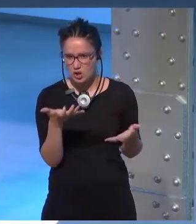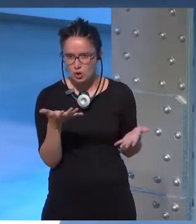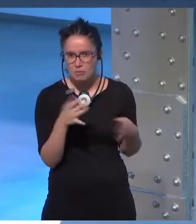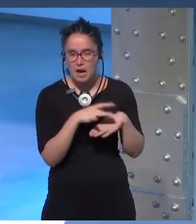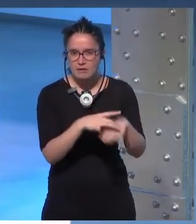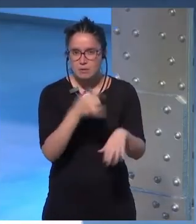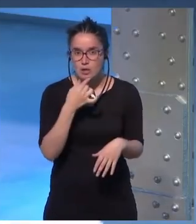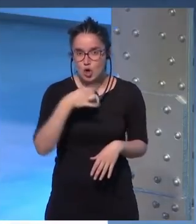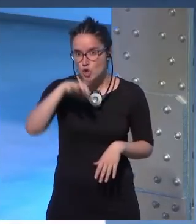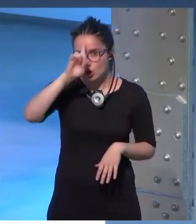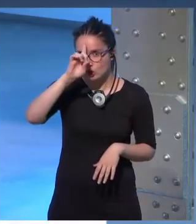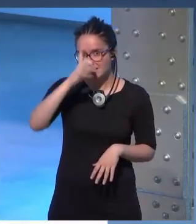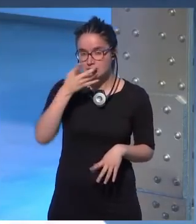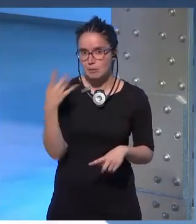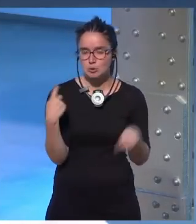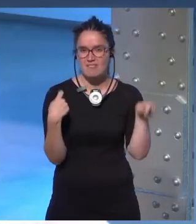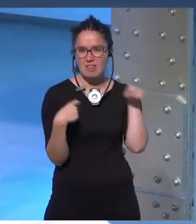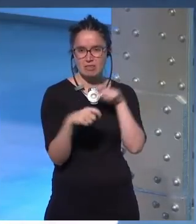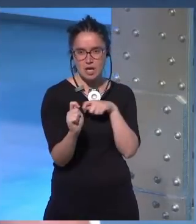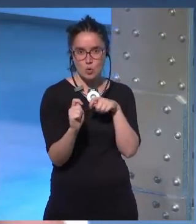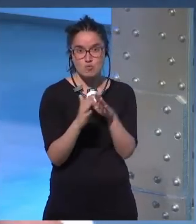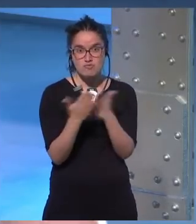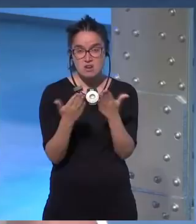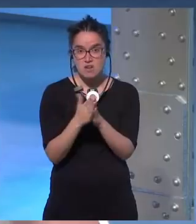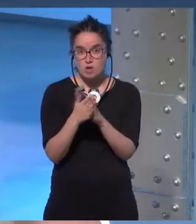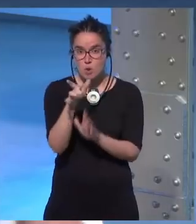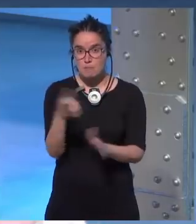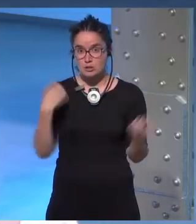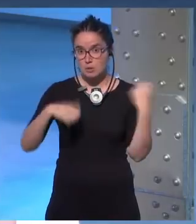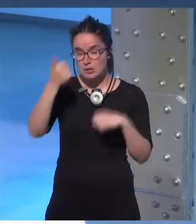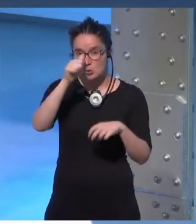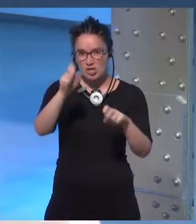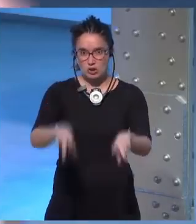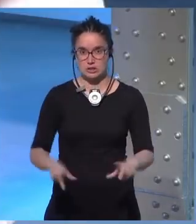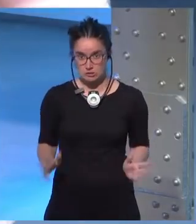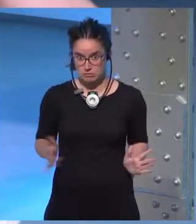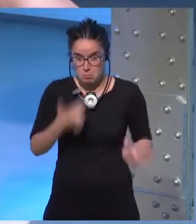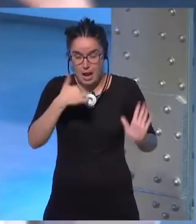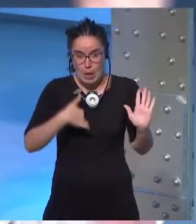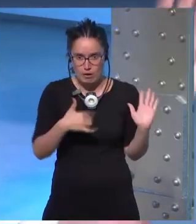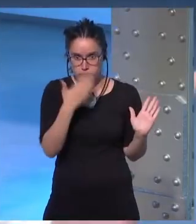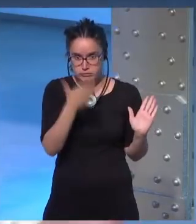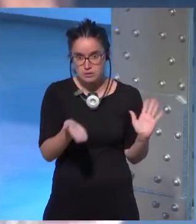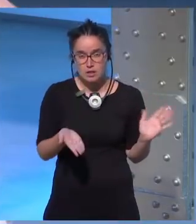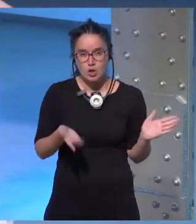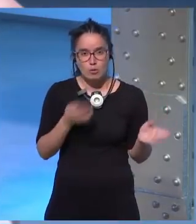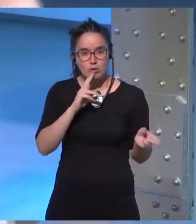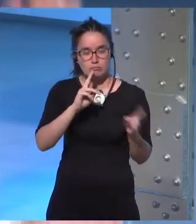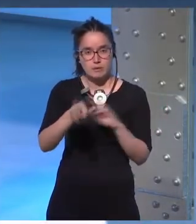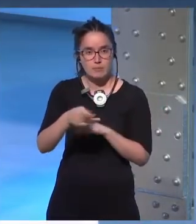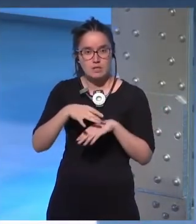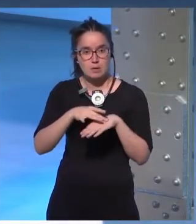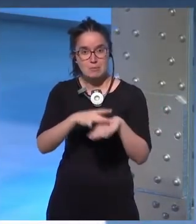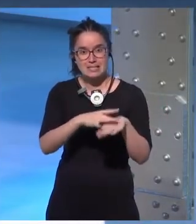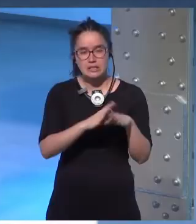me dijo que no sé si vamos a poder vender un libro sin personajes masculinos y cuando ella le contestó mi agente